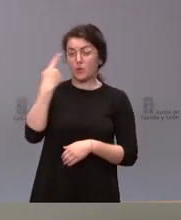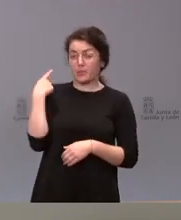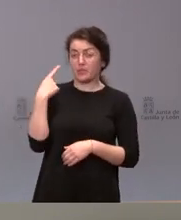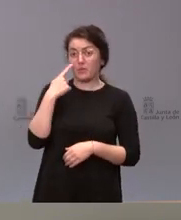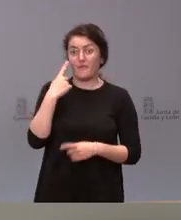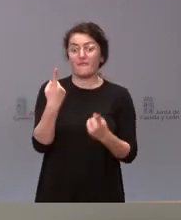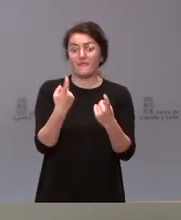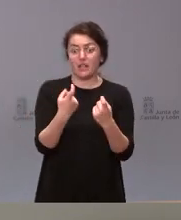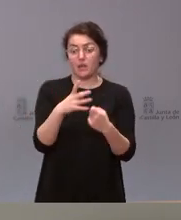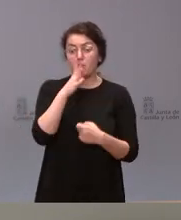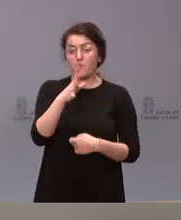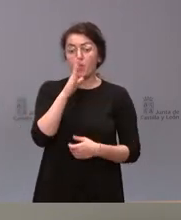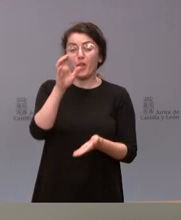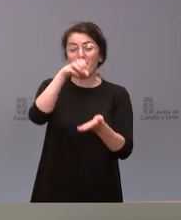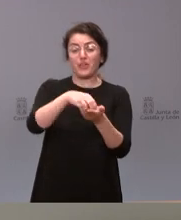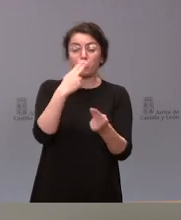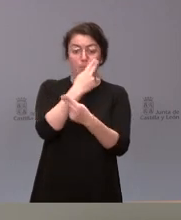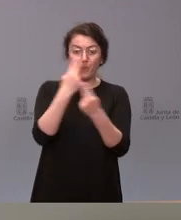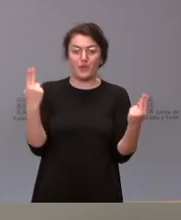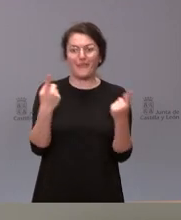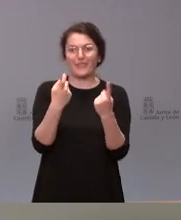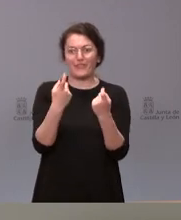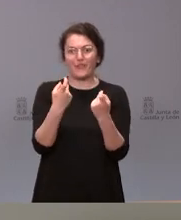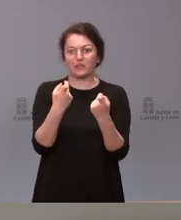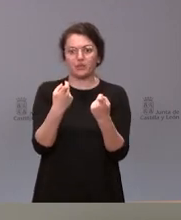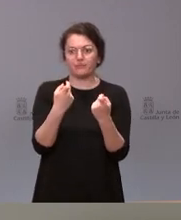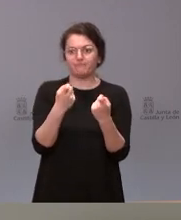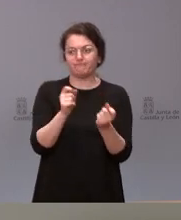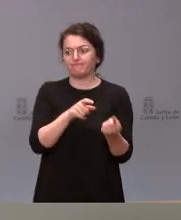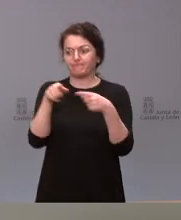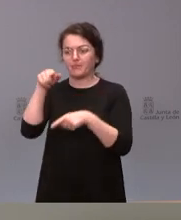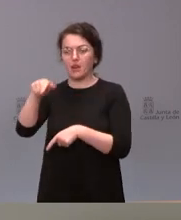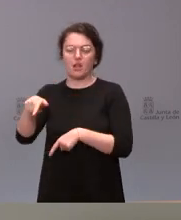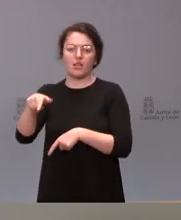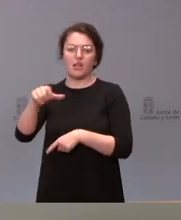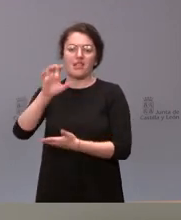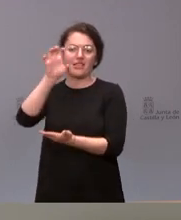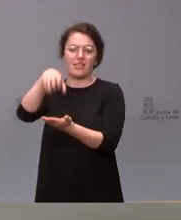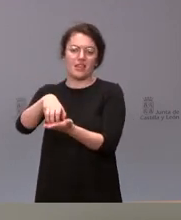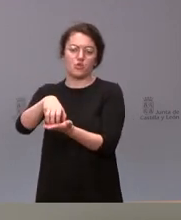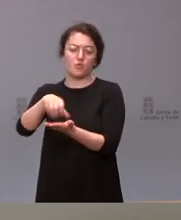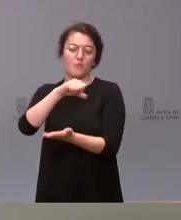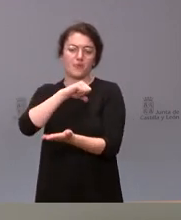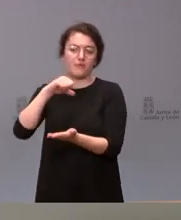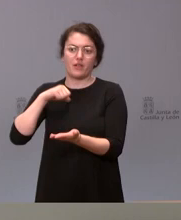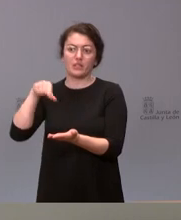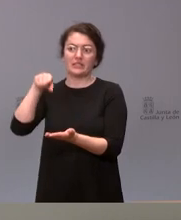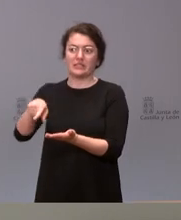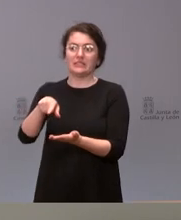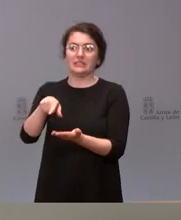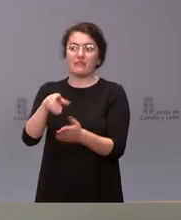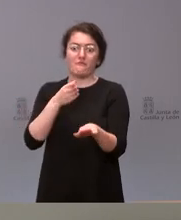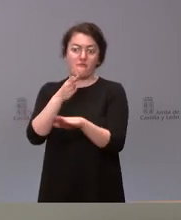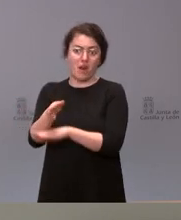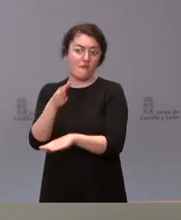centros públicos pues acudir y hacer reservas de algunos centros sanitarios de carácter privado para cuando fuera